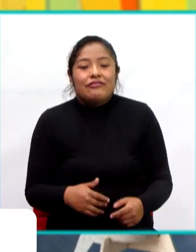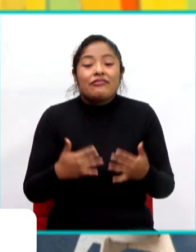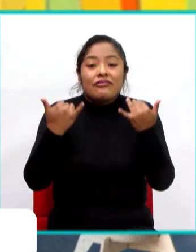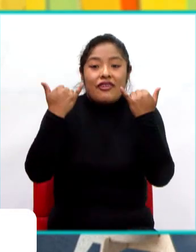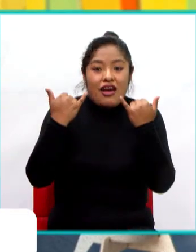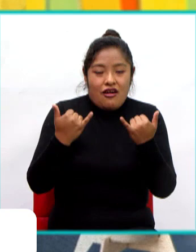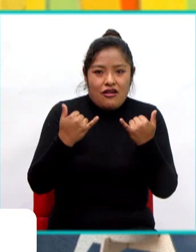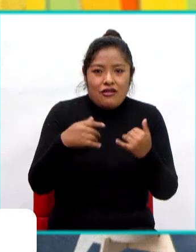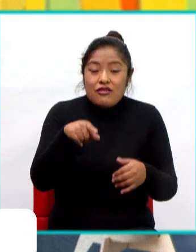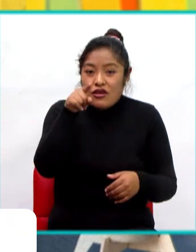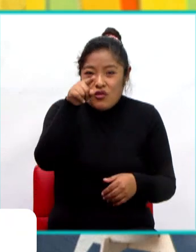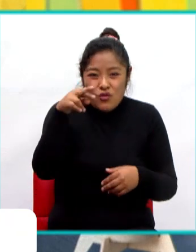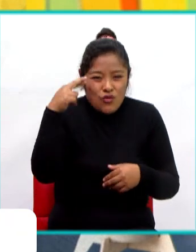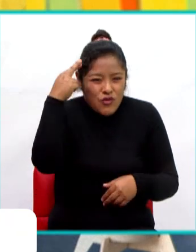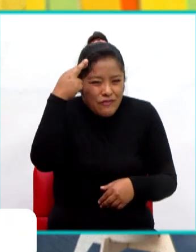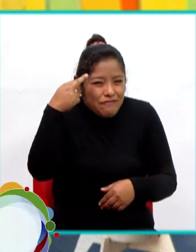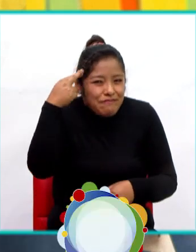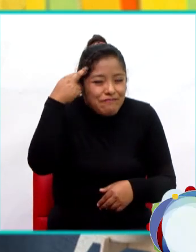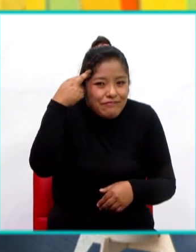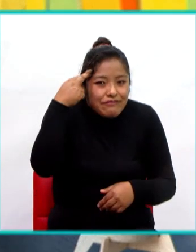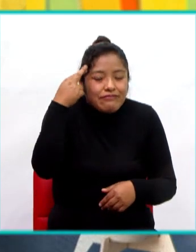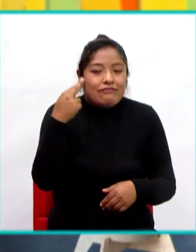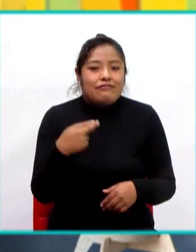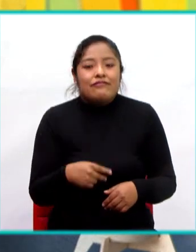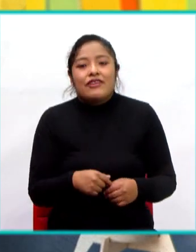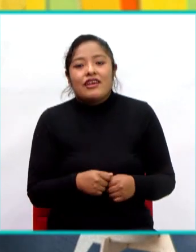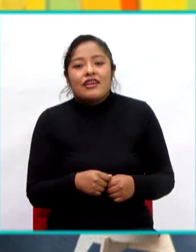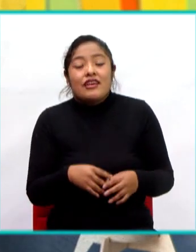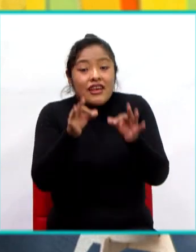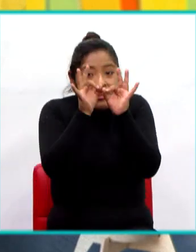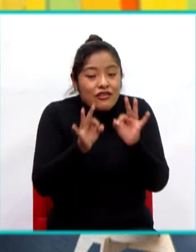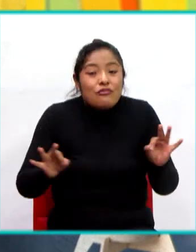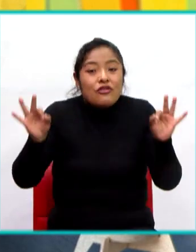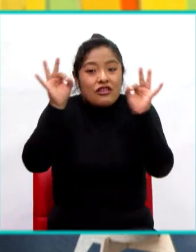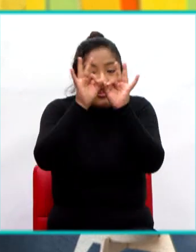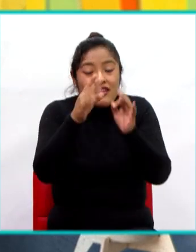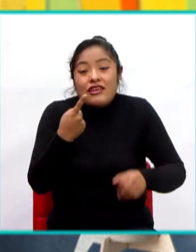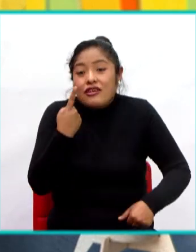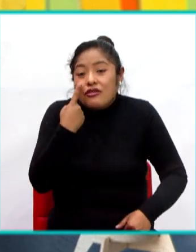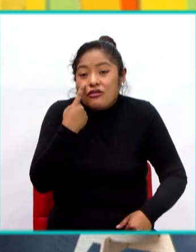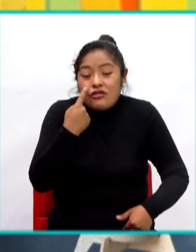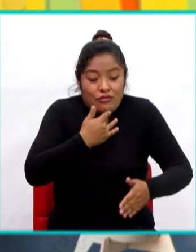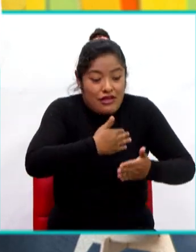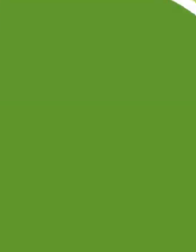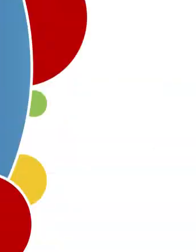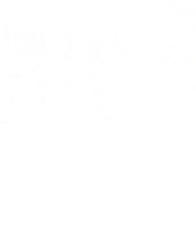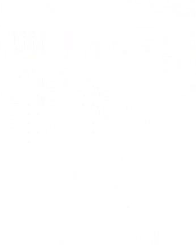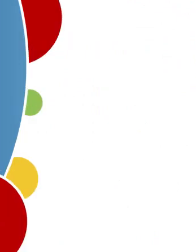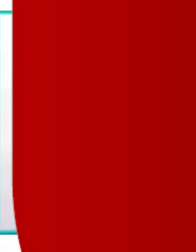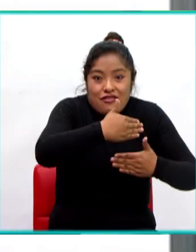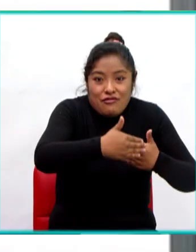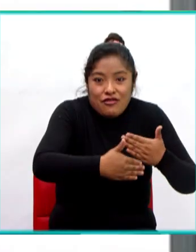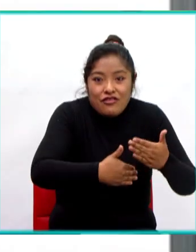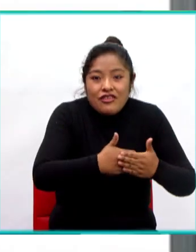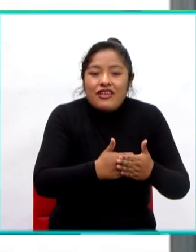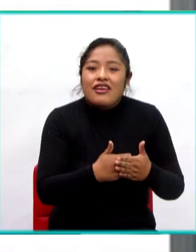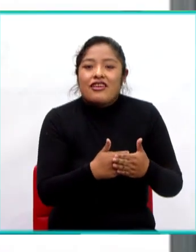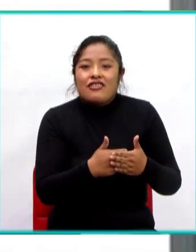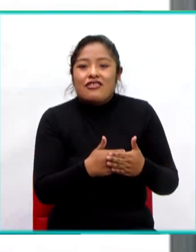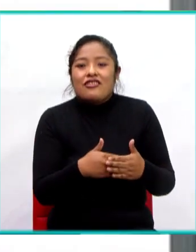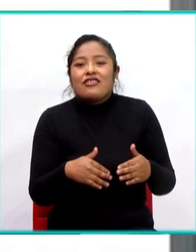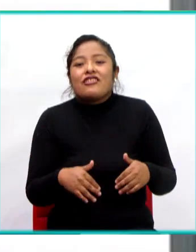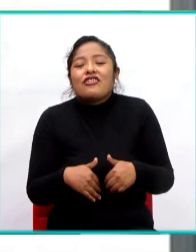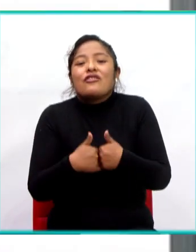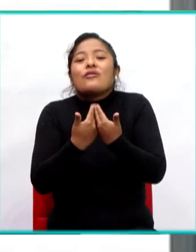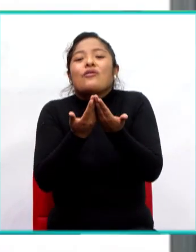reflexión, es muy importante que nosotros conozcamos el proceso de la fotosíntesis, la ecuación química de la